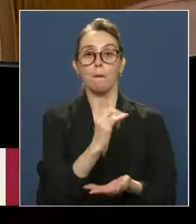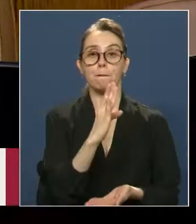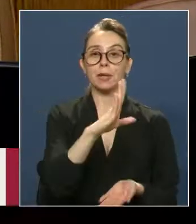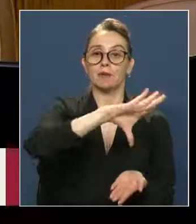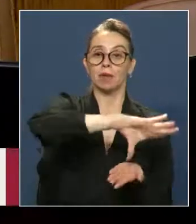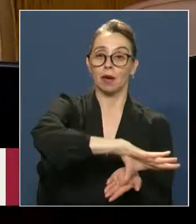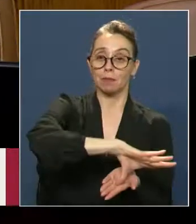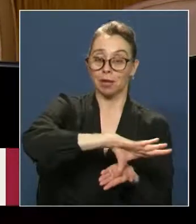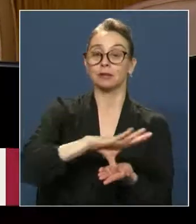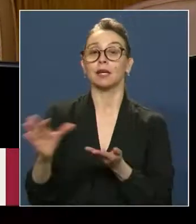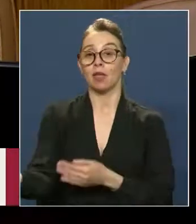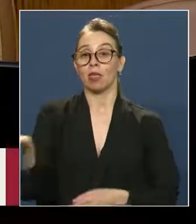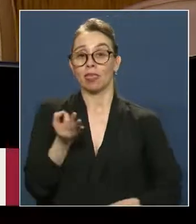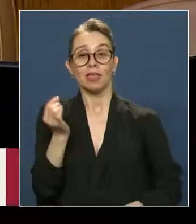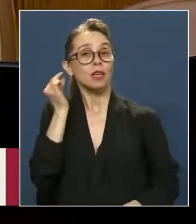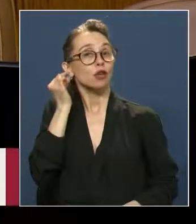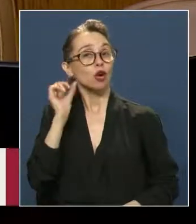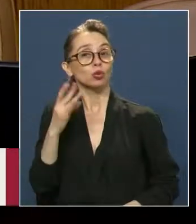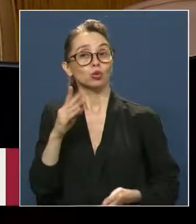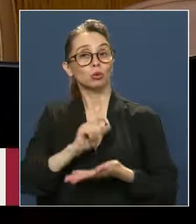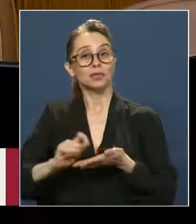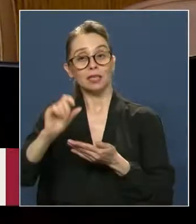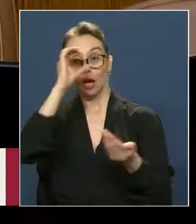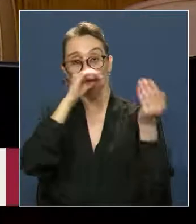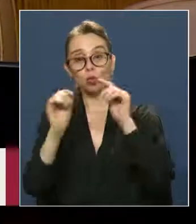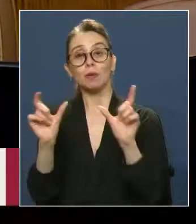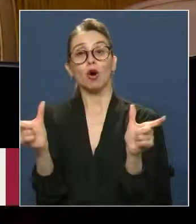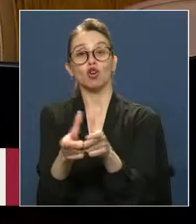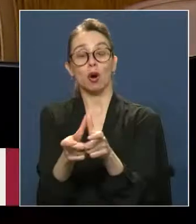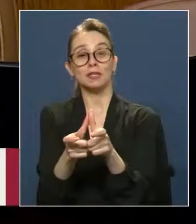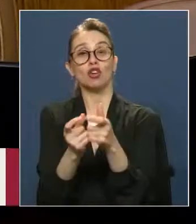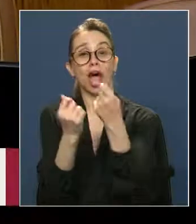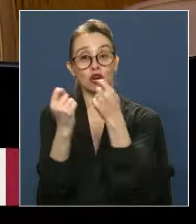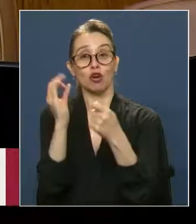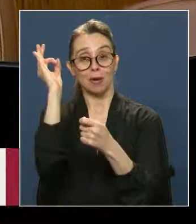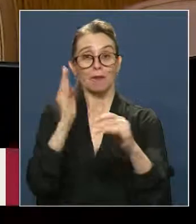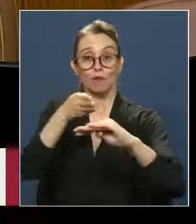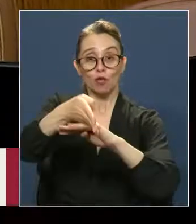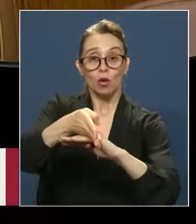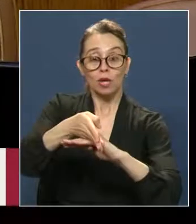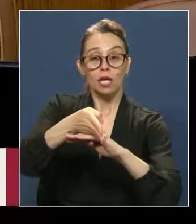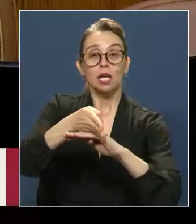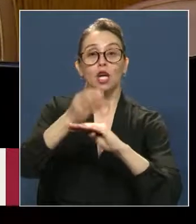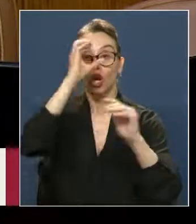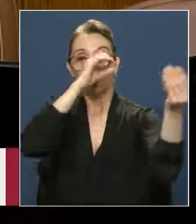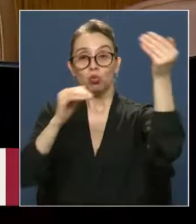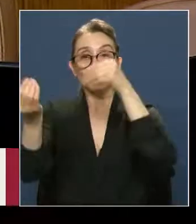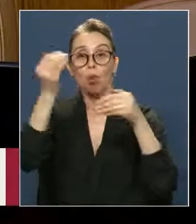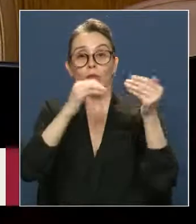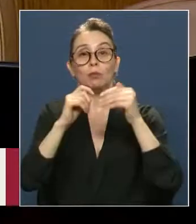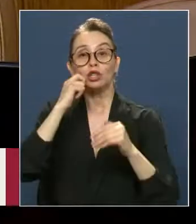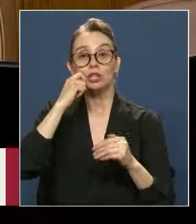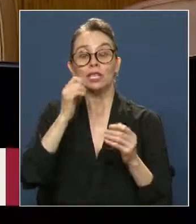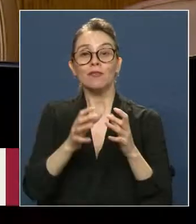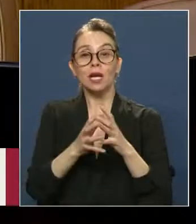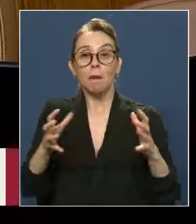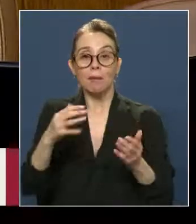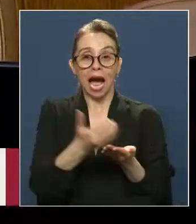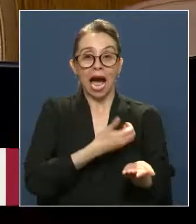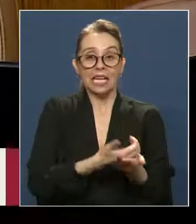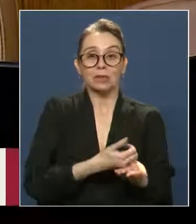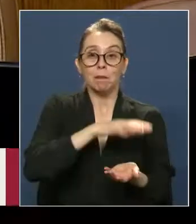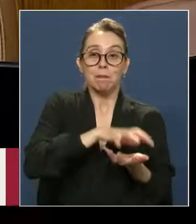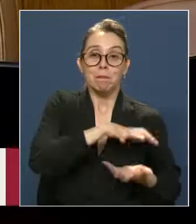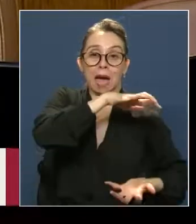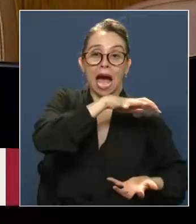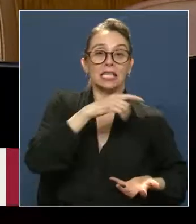como se decía y nos dijo ayer la subsecretaria de Turismo en la Comisión de Economía, cómo ya el turismo significaba más ingresos que la industria